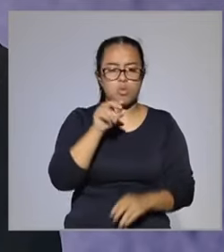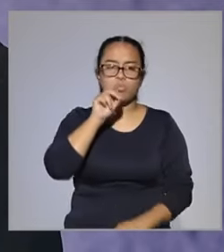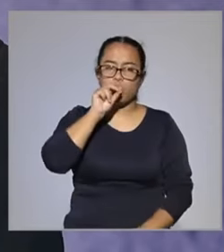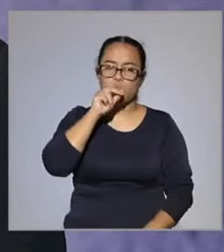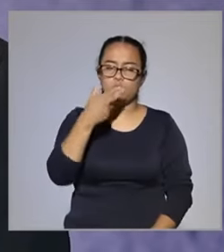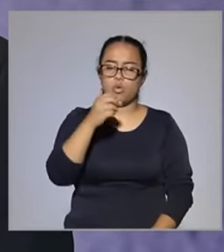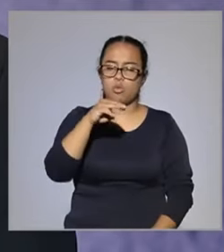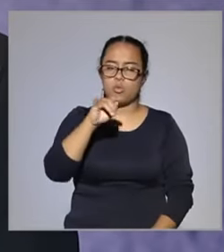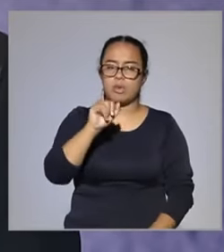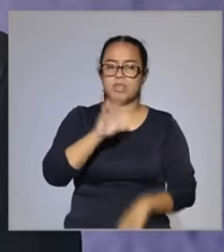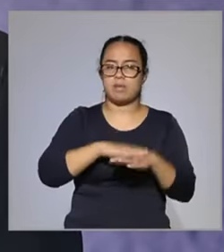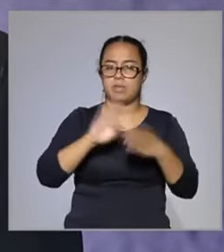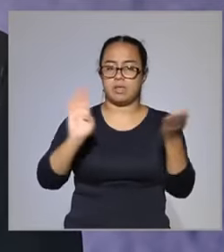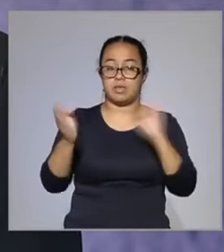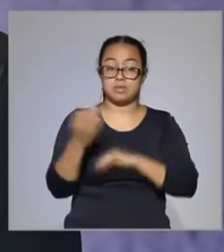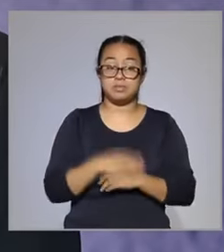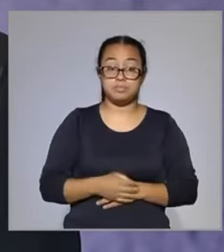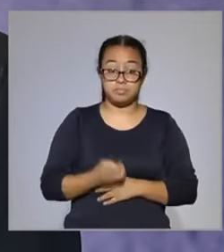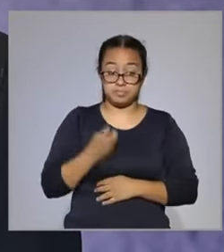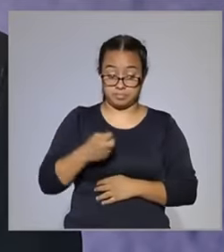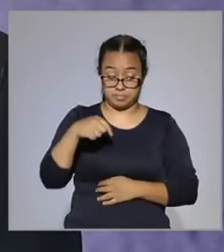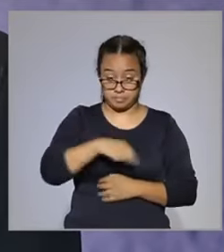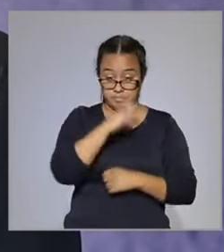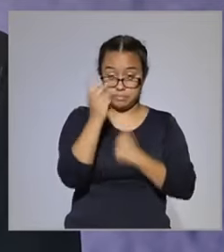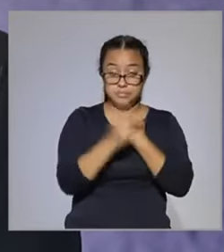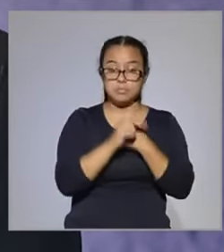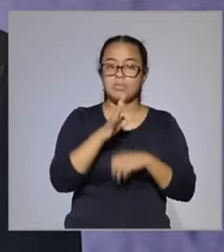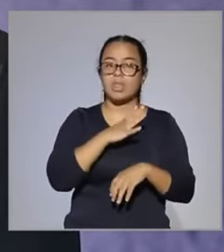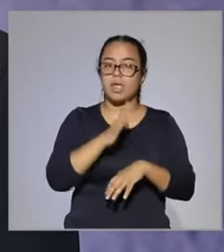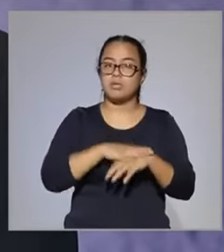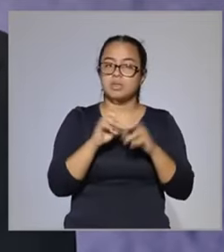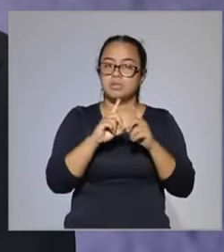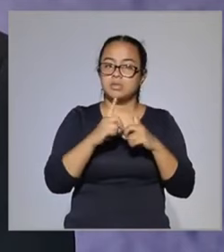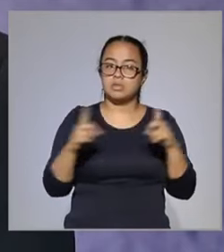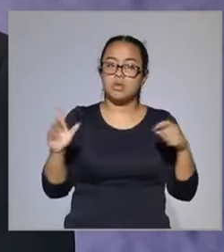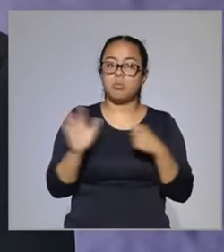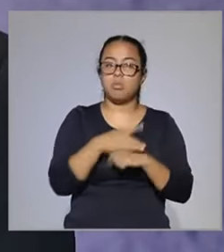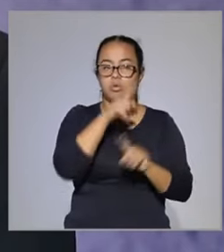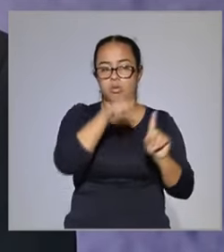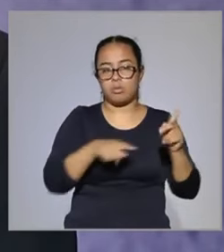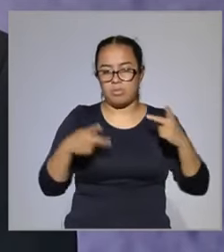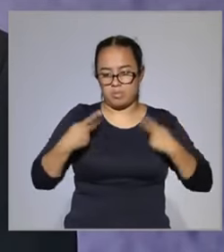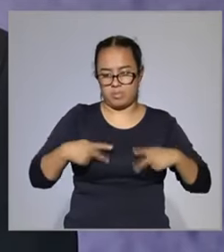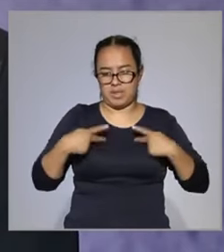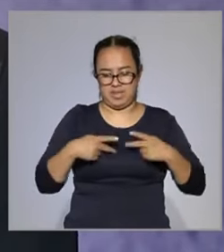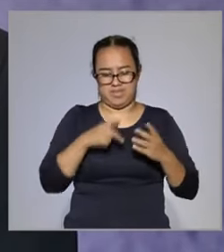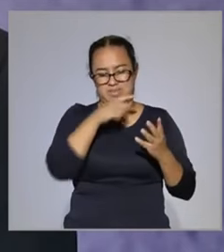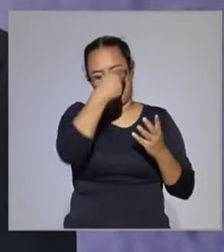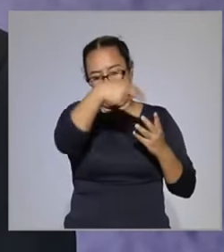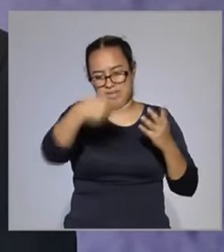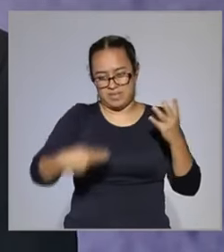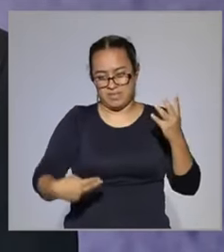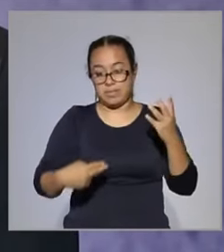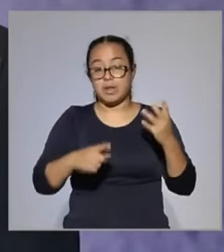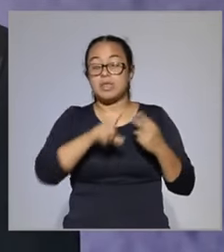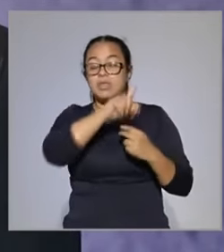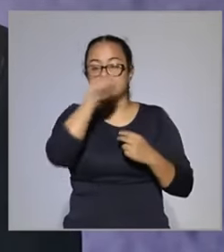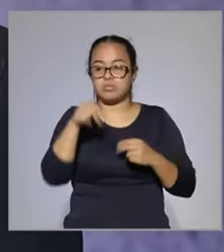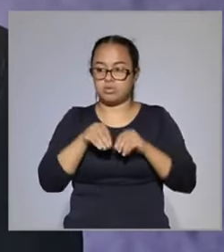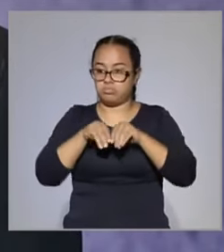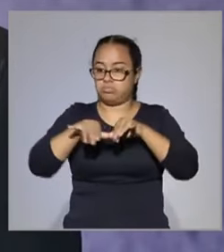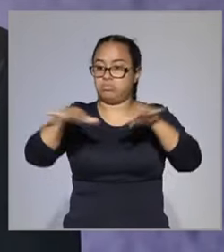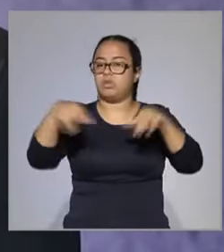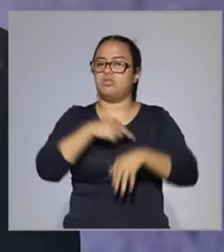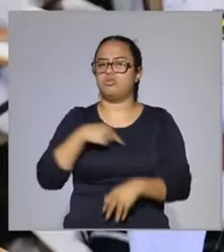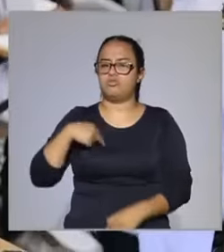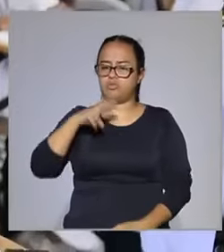nivel mundial. La homeopatía en nuestro país entonces ha tenido un amplio desarrollo por estos personajes que acabamos de comentar y luego entonces nosotros estamos